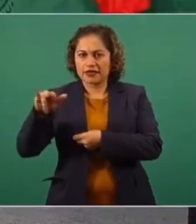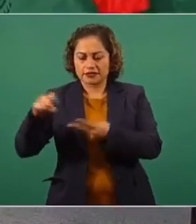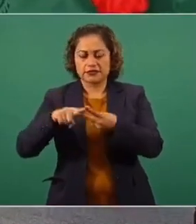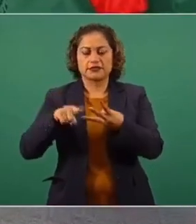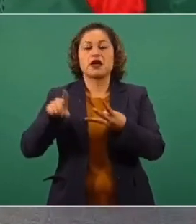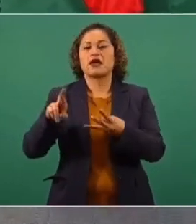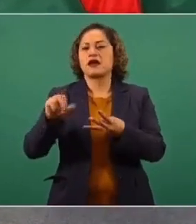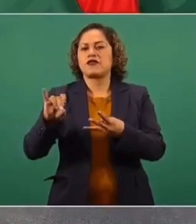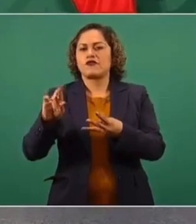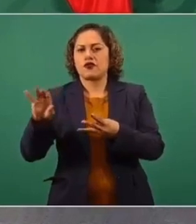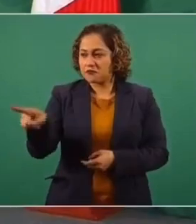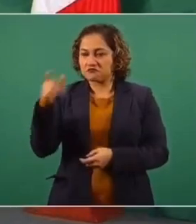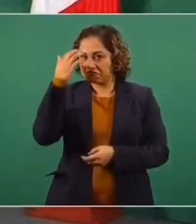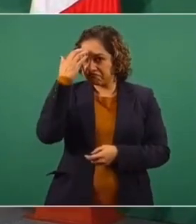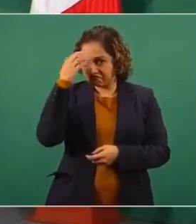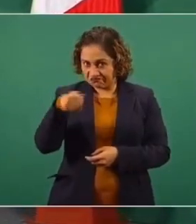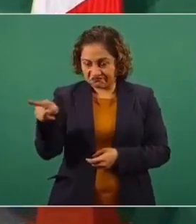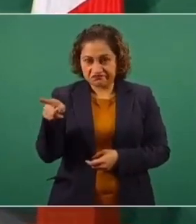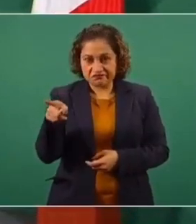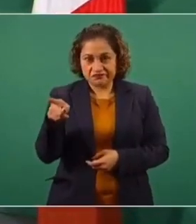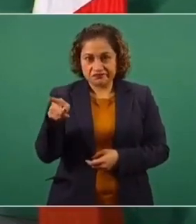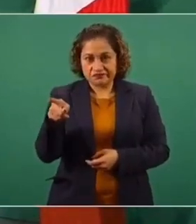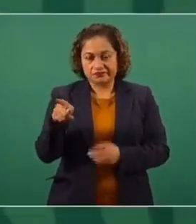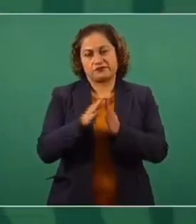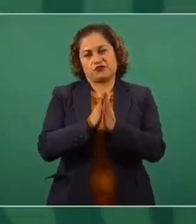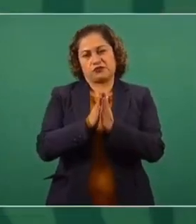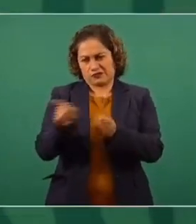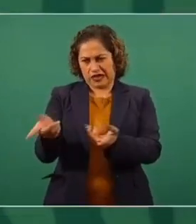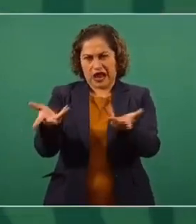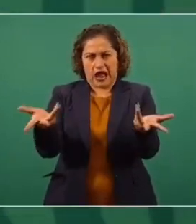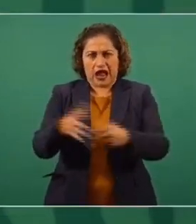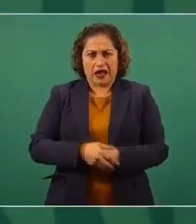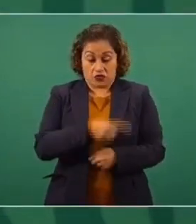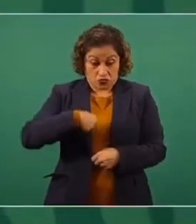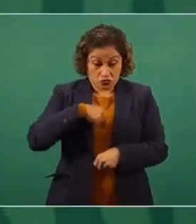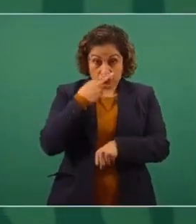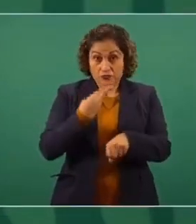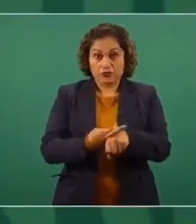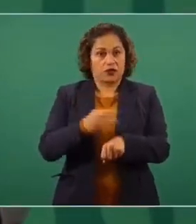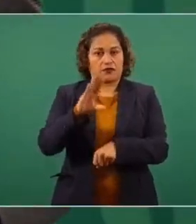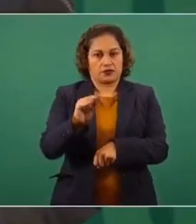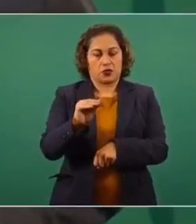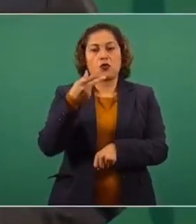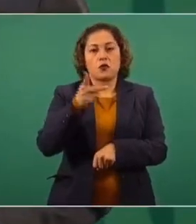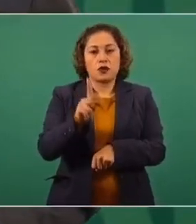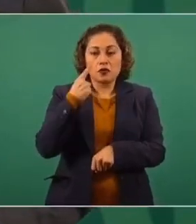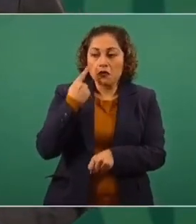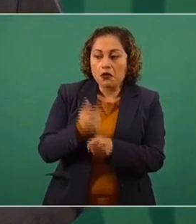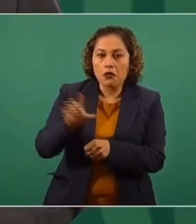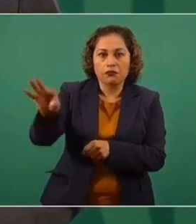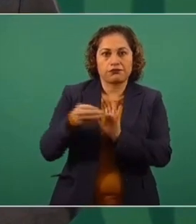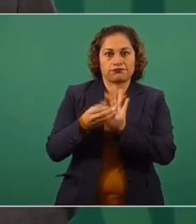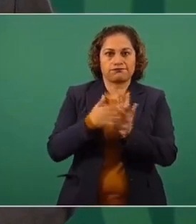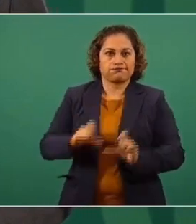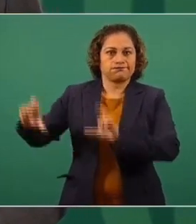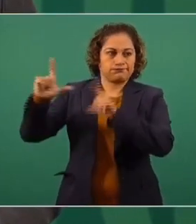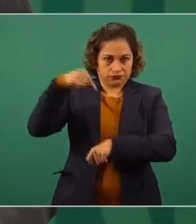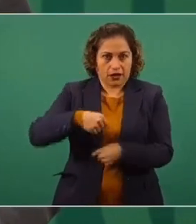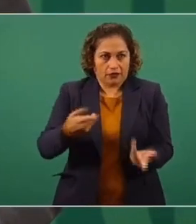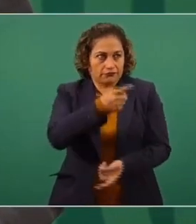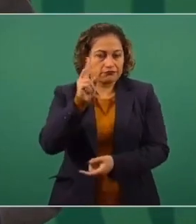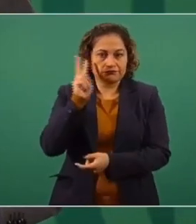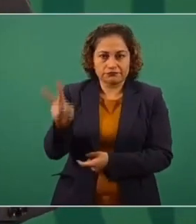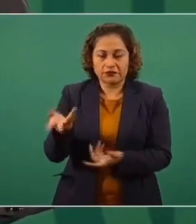él creo que le da algo, está haciendo encuestas. No nos corresponde a nosotros, pero en una de esas hasta la pasamos aquí. Y a lo mejor